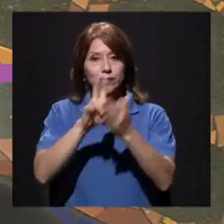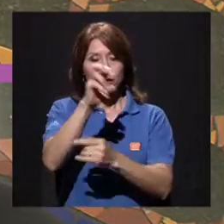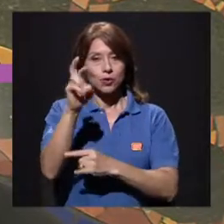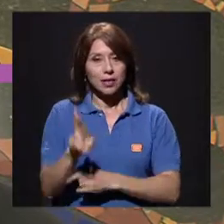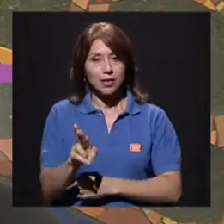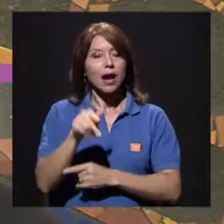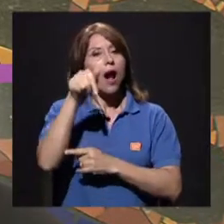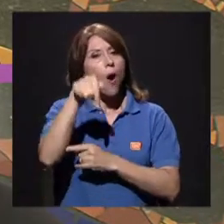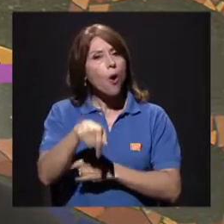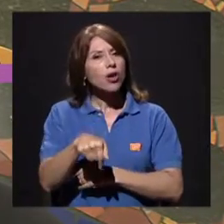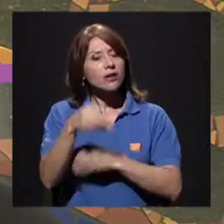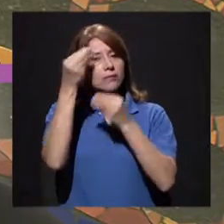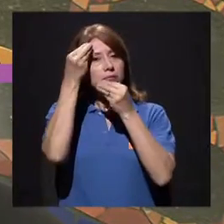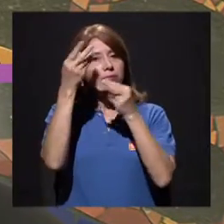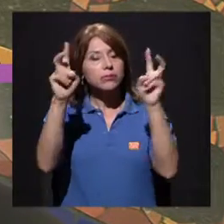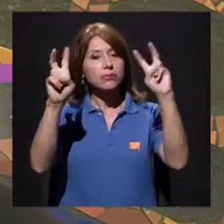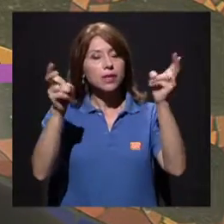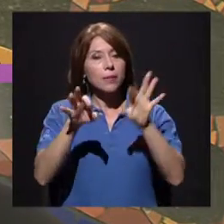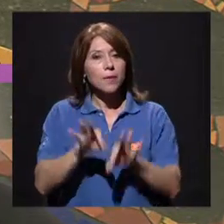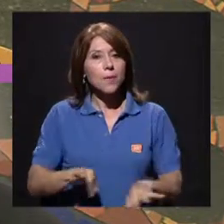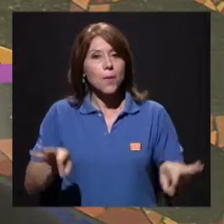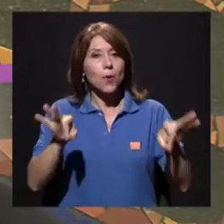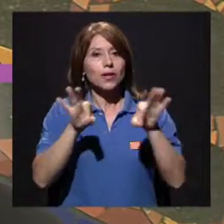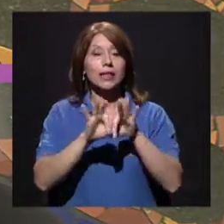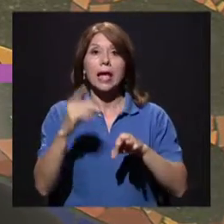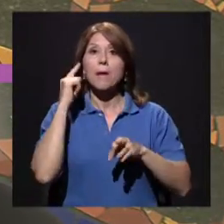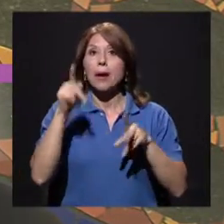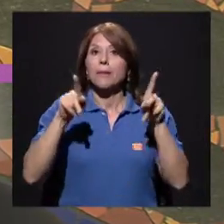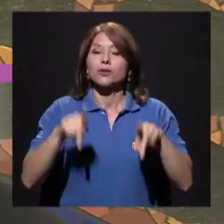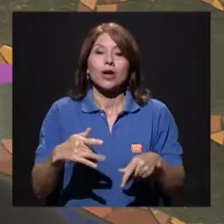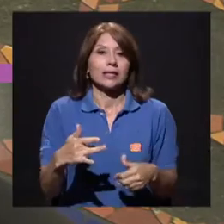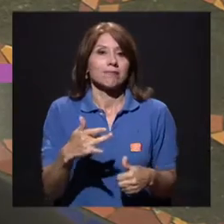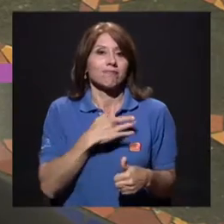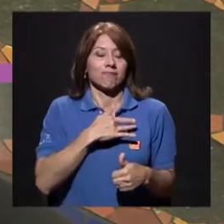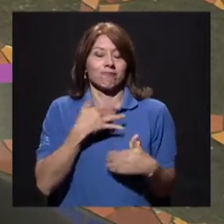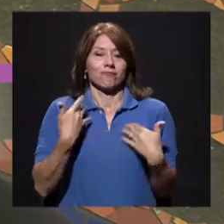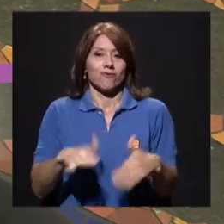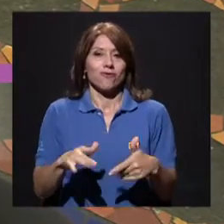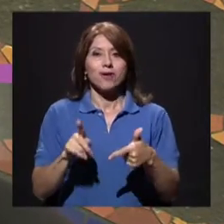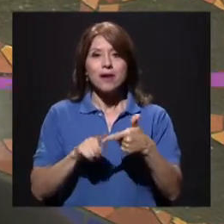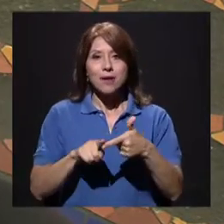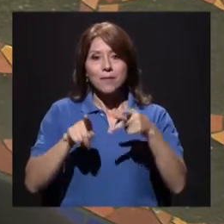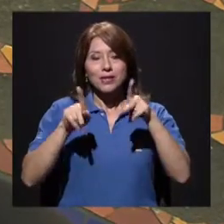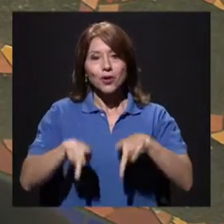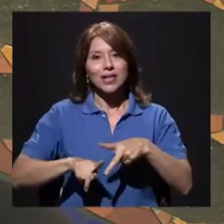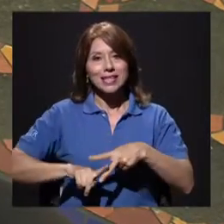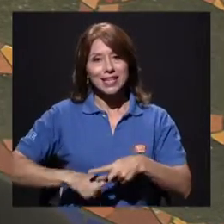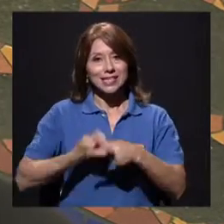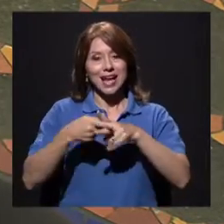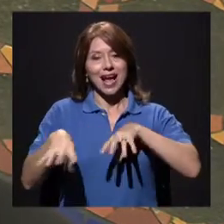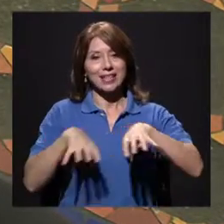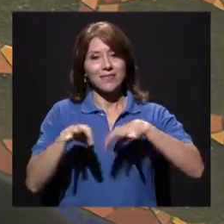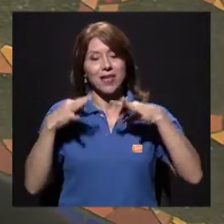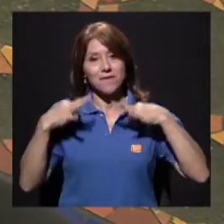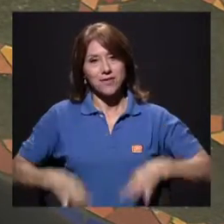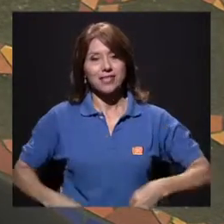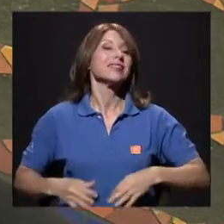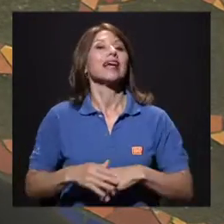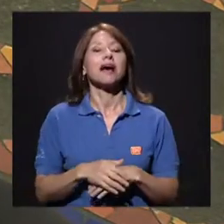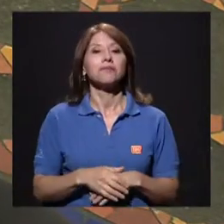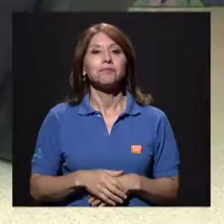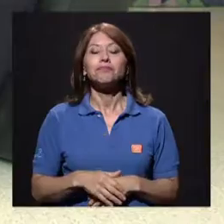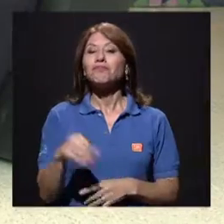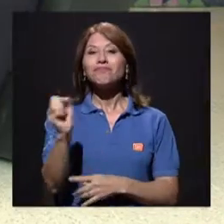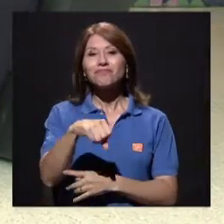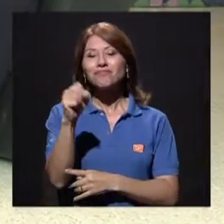tema súper importante, tanto para los fiebres como para los que se inician en la actividad física. Así es Fabiola,